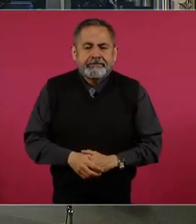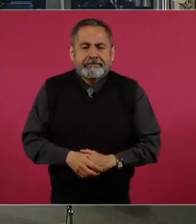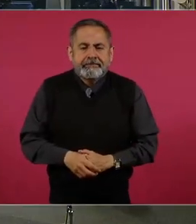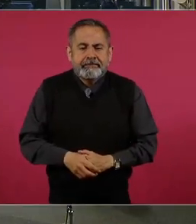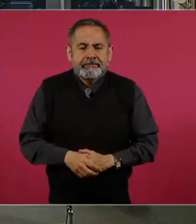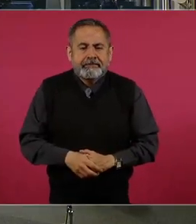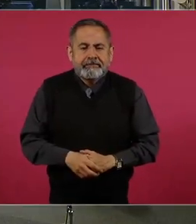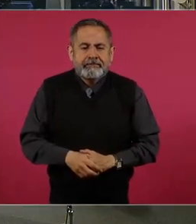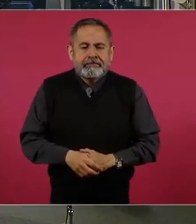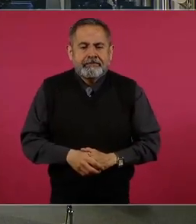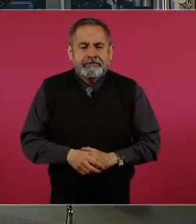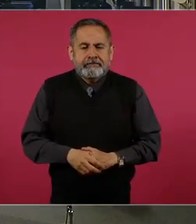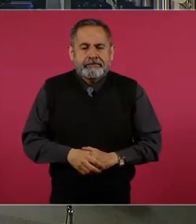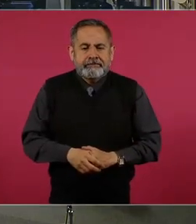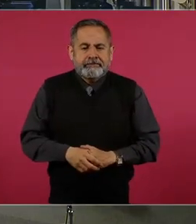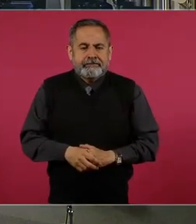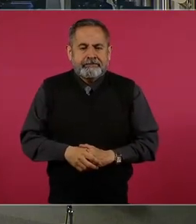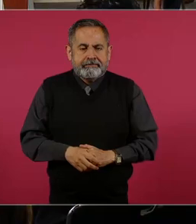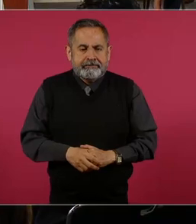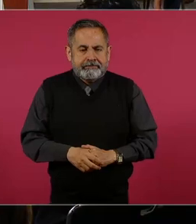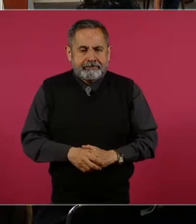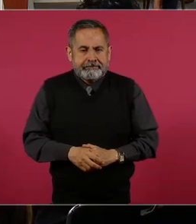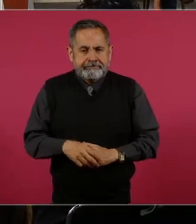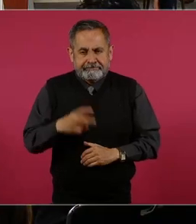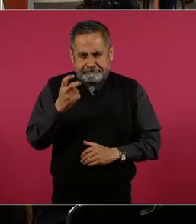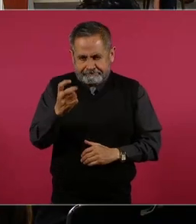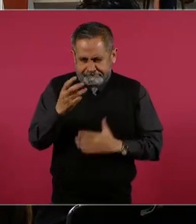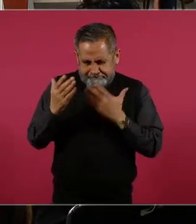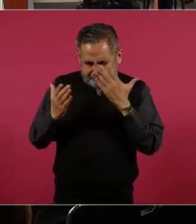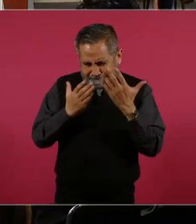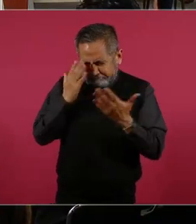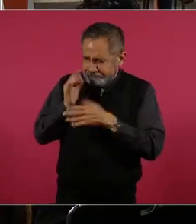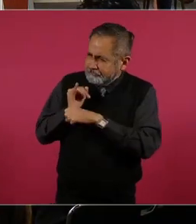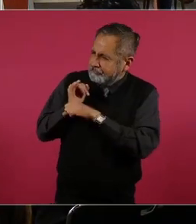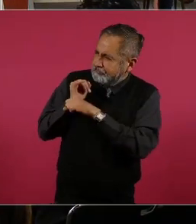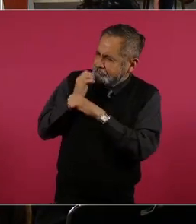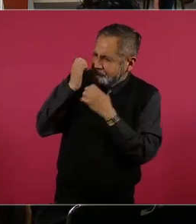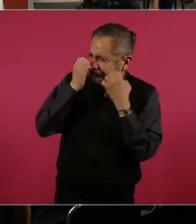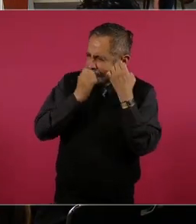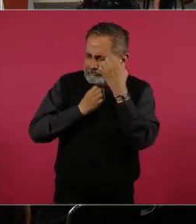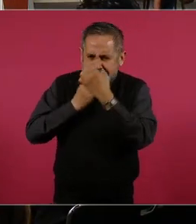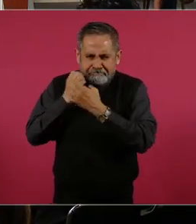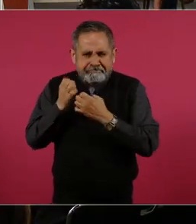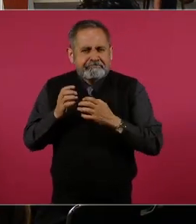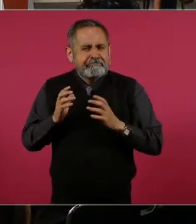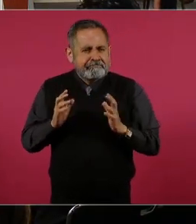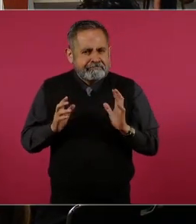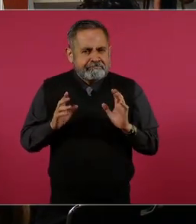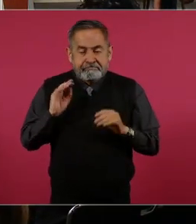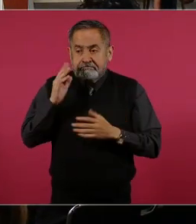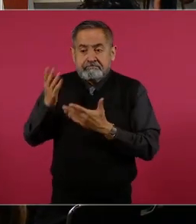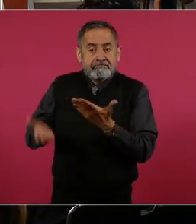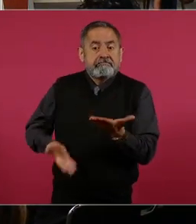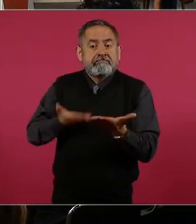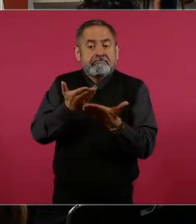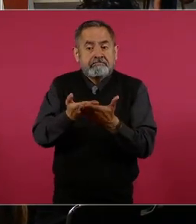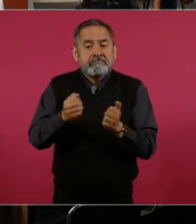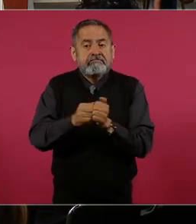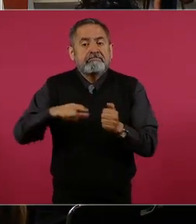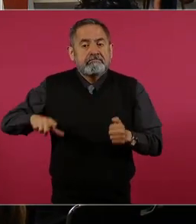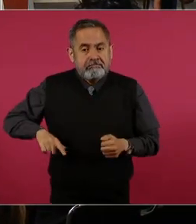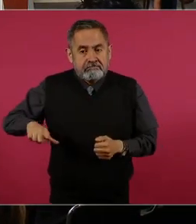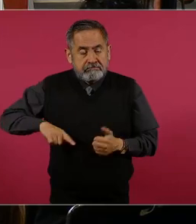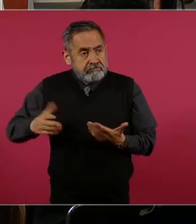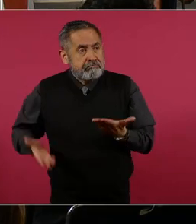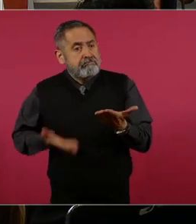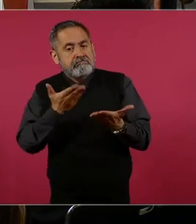Esto se tiene estudiado, se le presentó al gobierno de Estados Unidos.